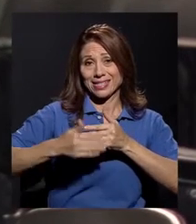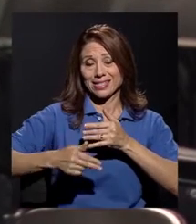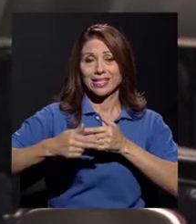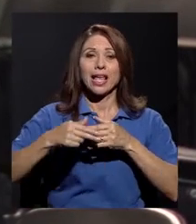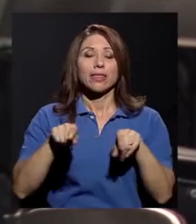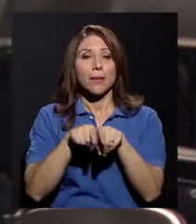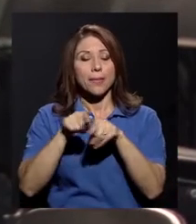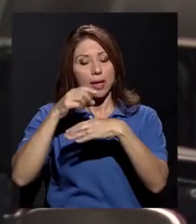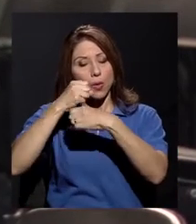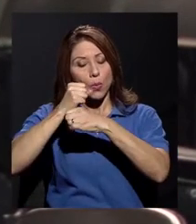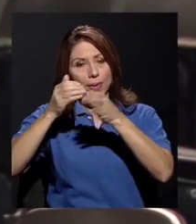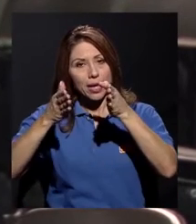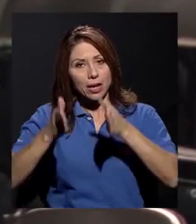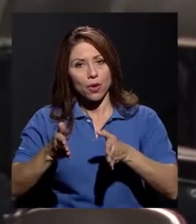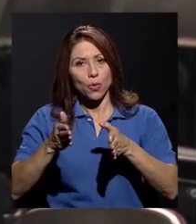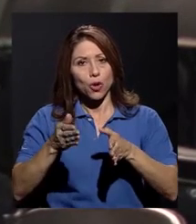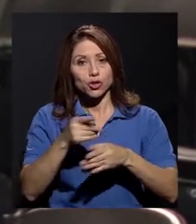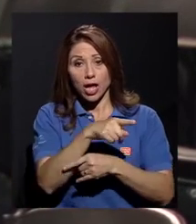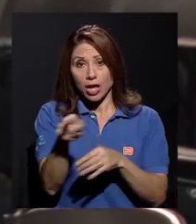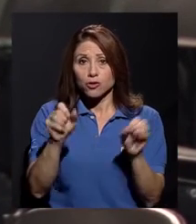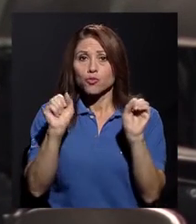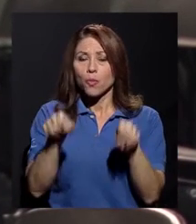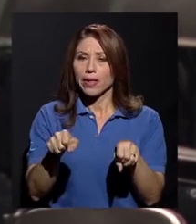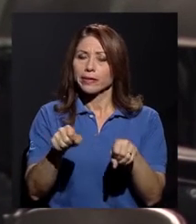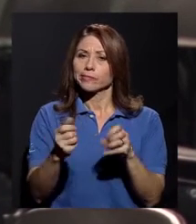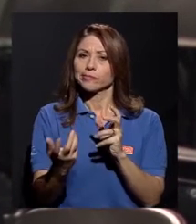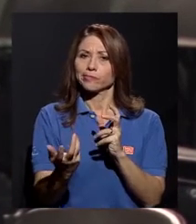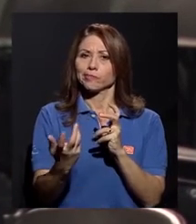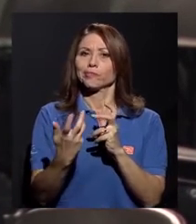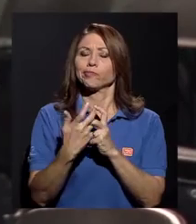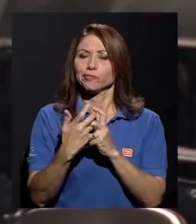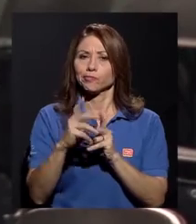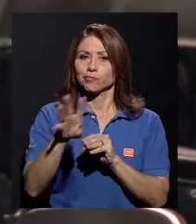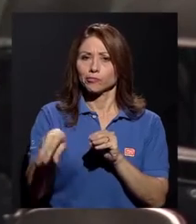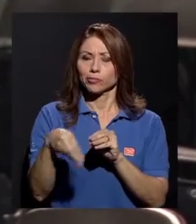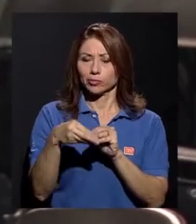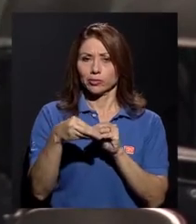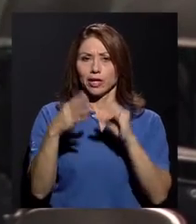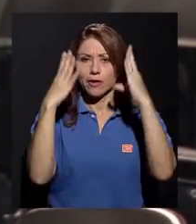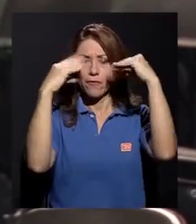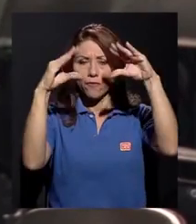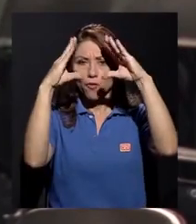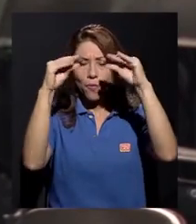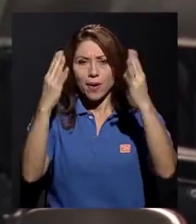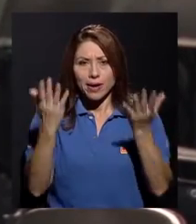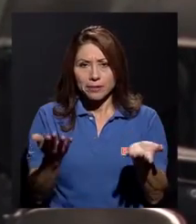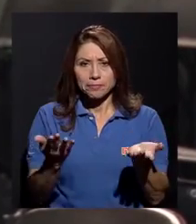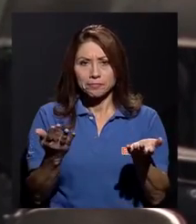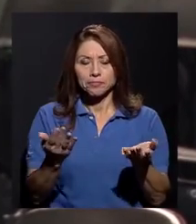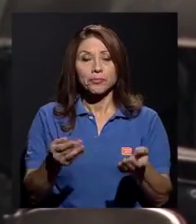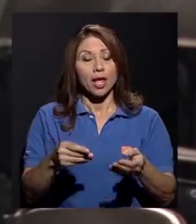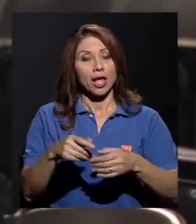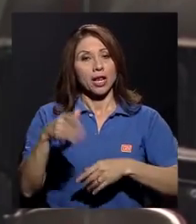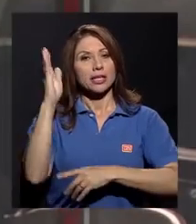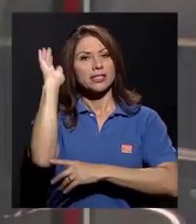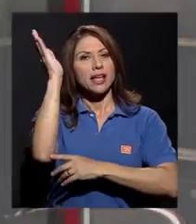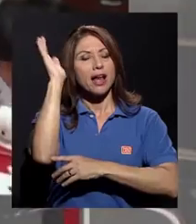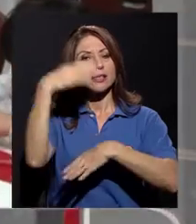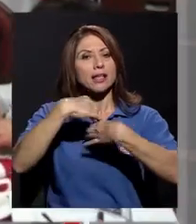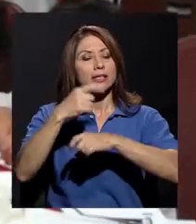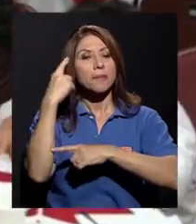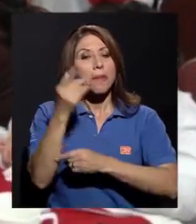que pueden complementar, por así decirlo, esta información que se le da, las charlas son a